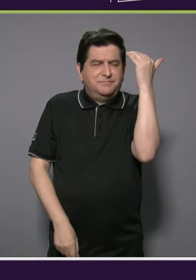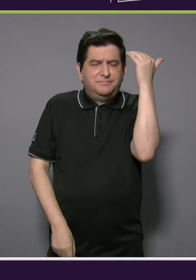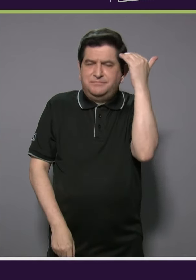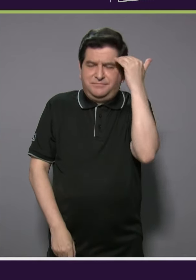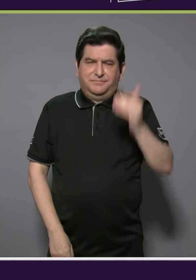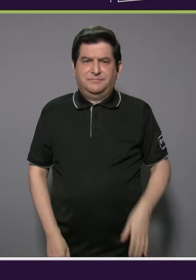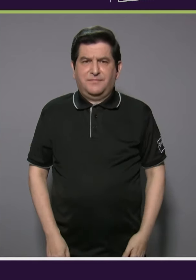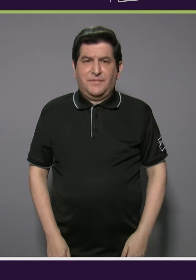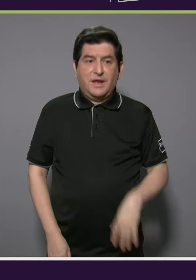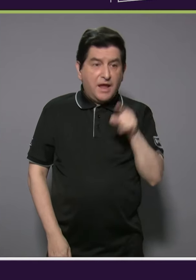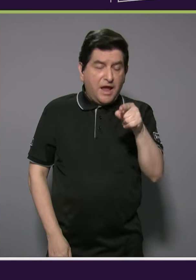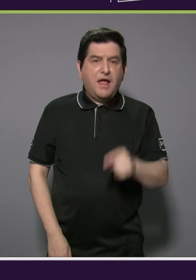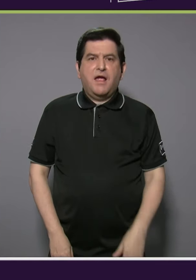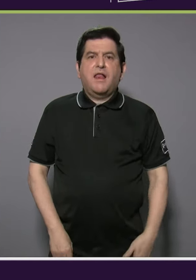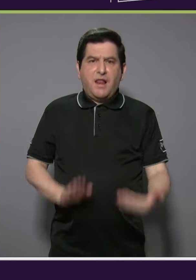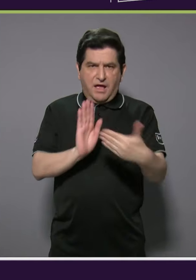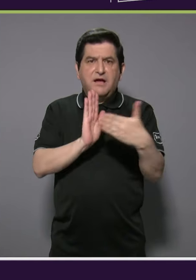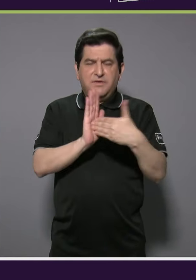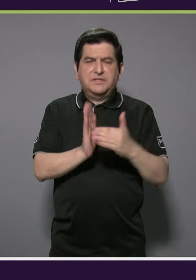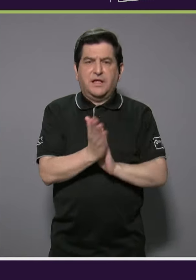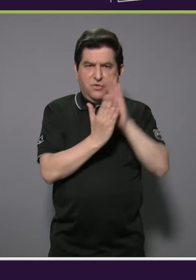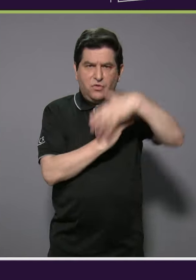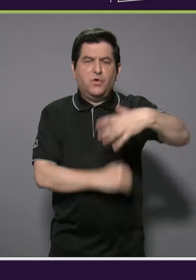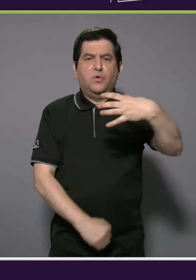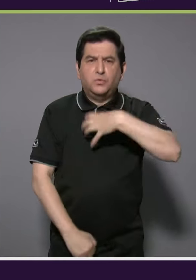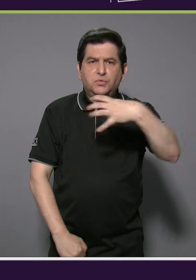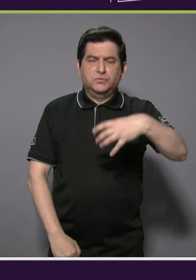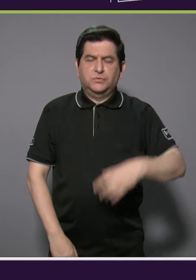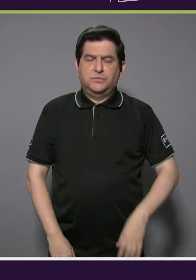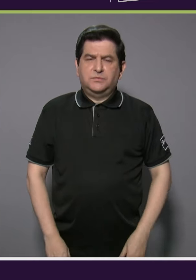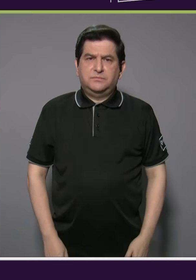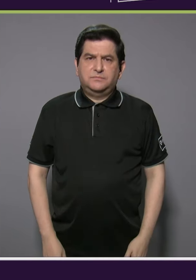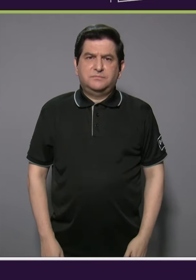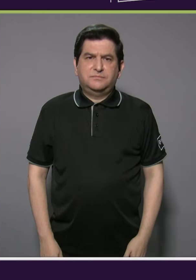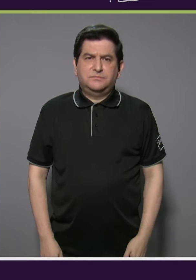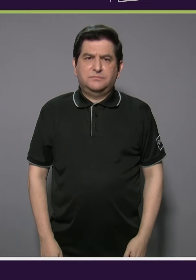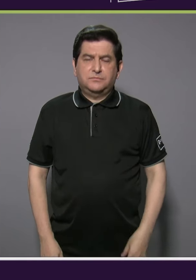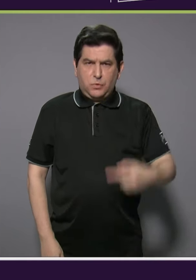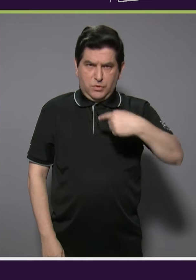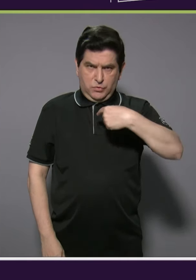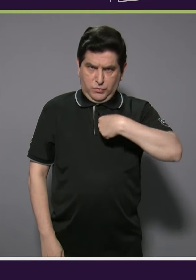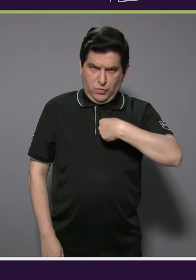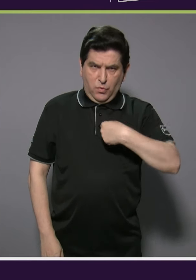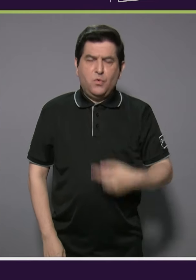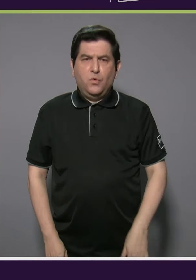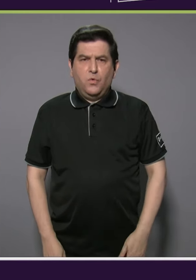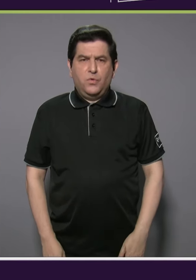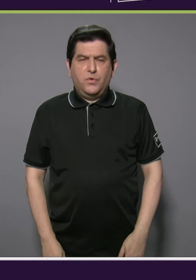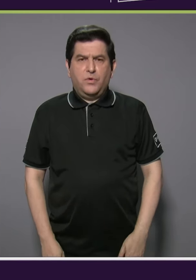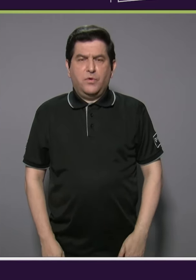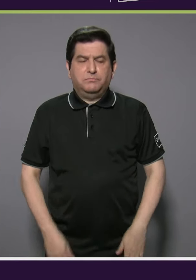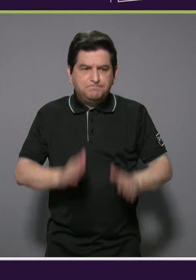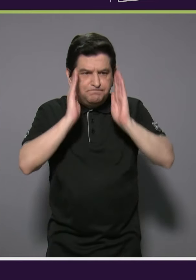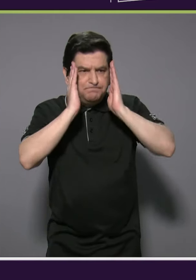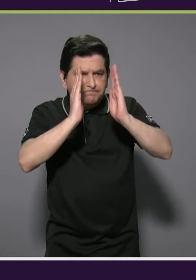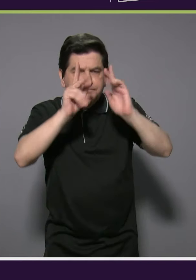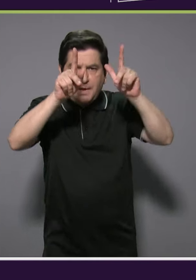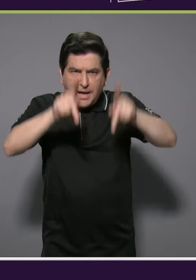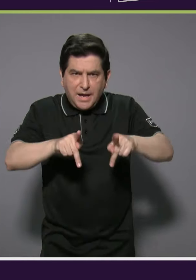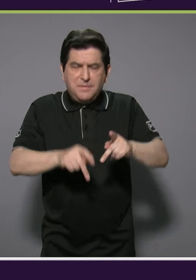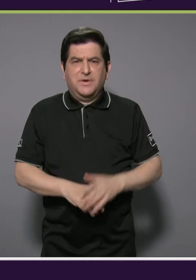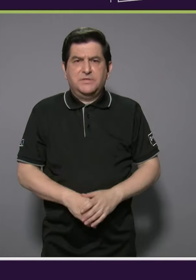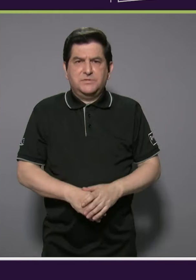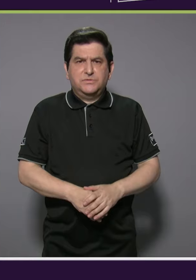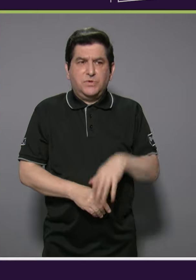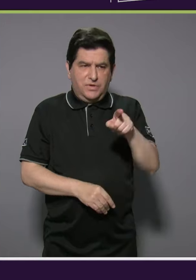de que está siendo abusada patrimonialmente. Cuando uno recibe a las personas en